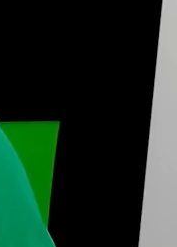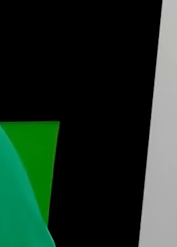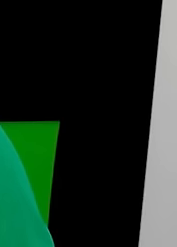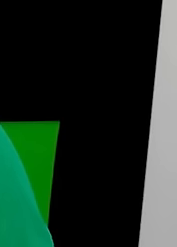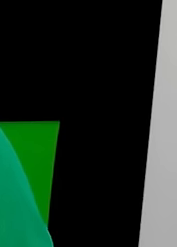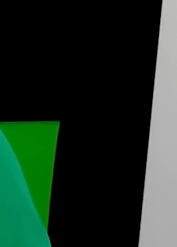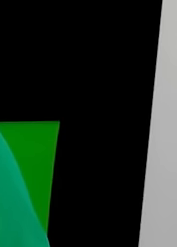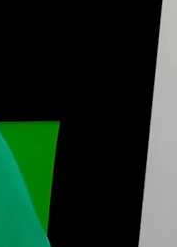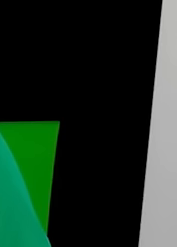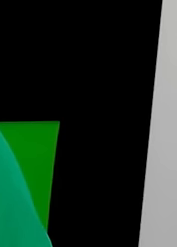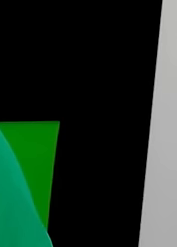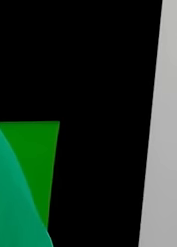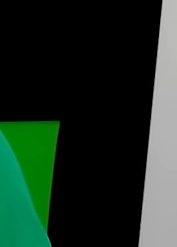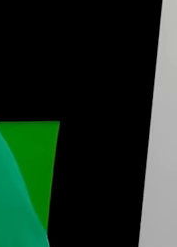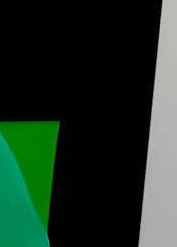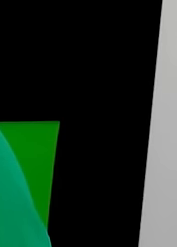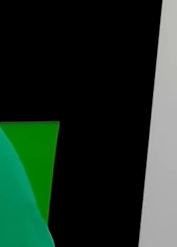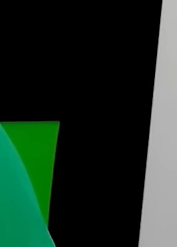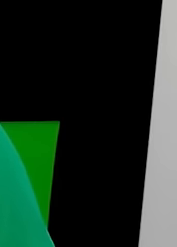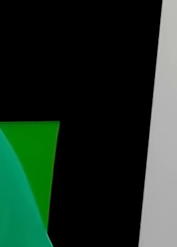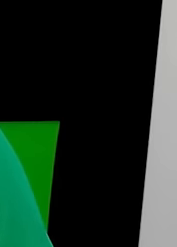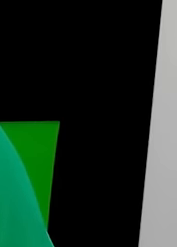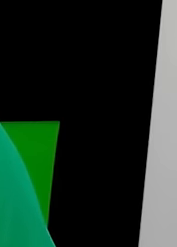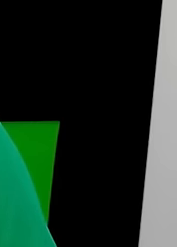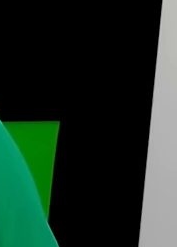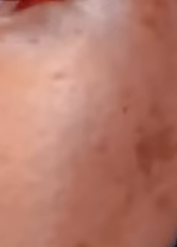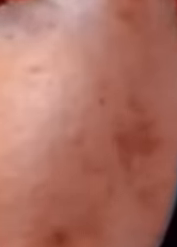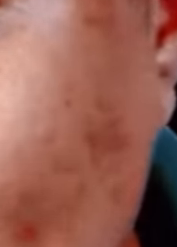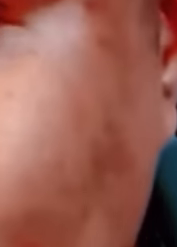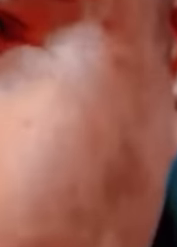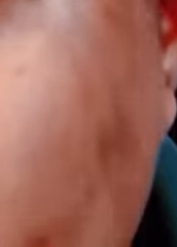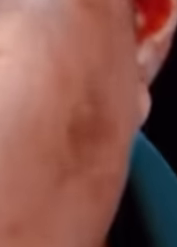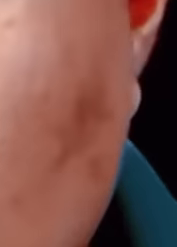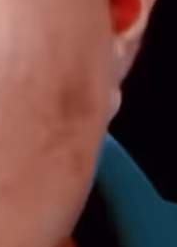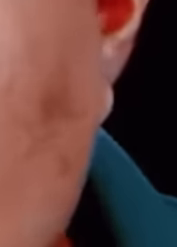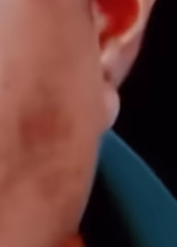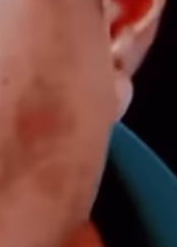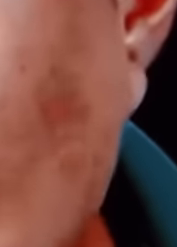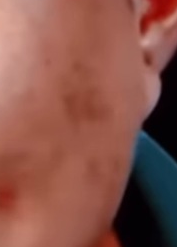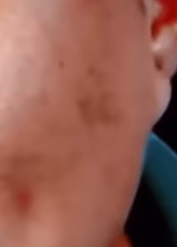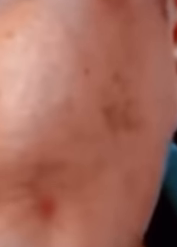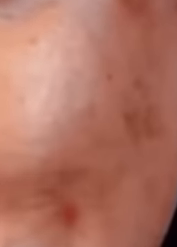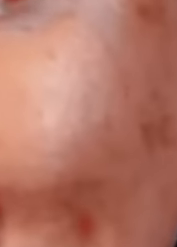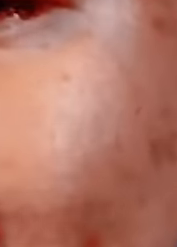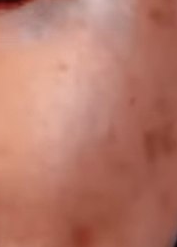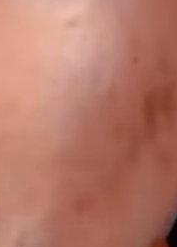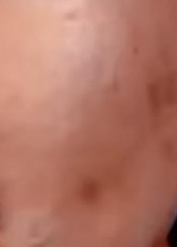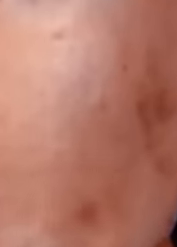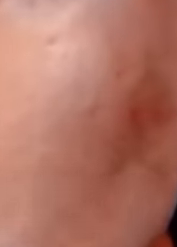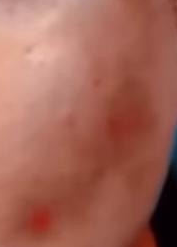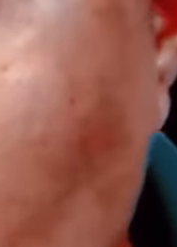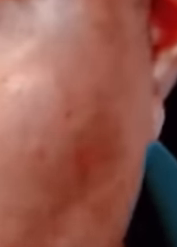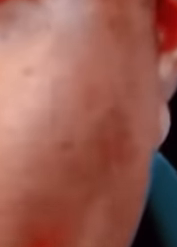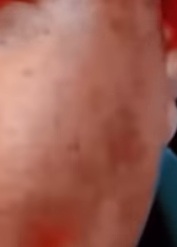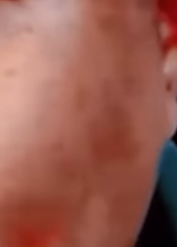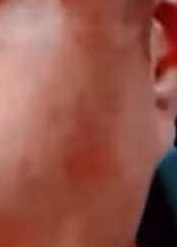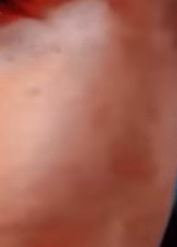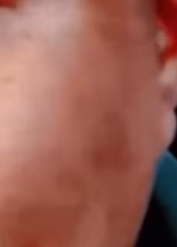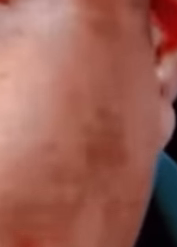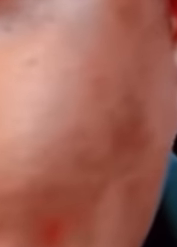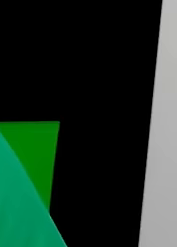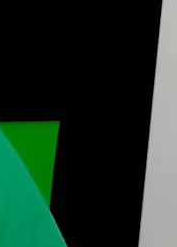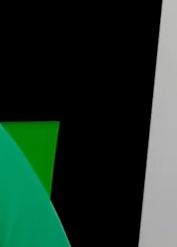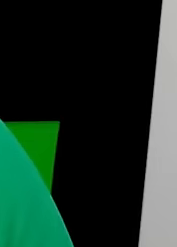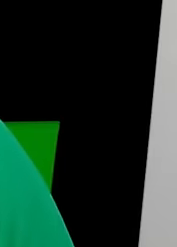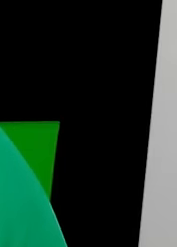presidencial en un país que es libre y soberano. De todo esto y más, repito, va a abordar este video. Agradezco que compartan, que